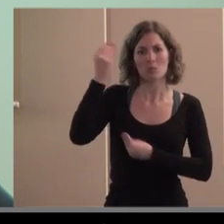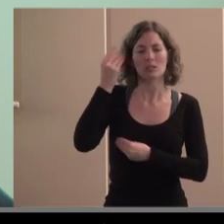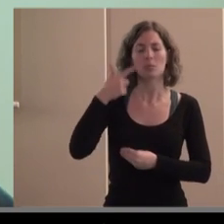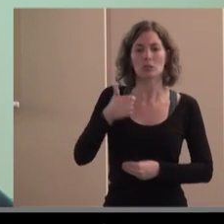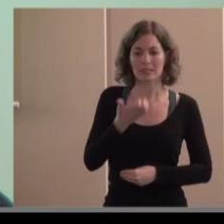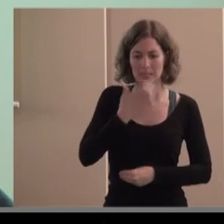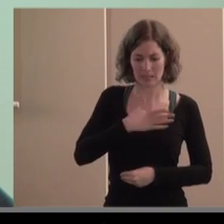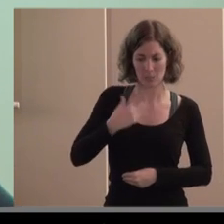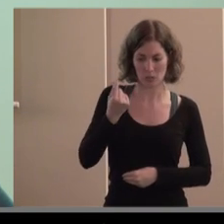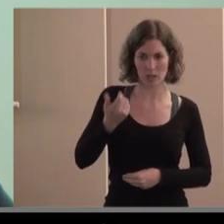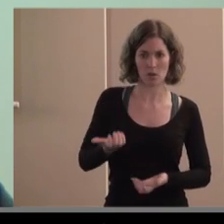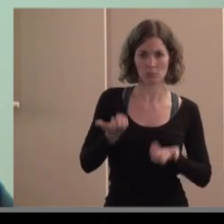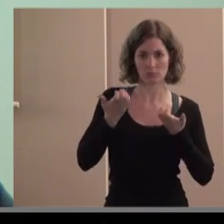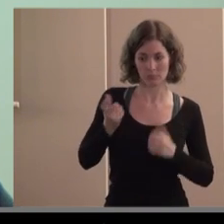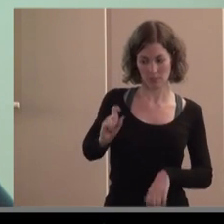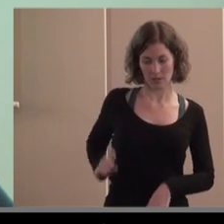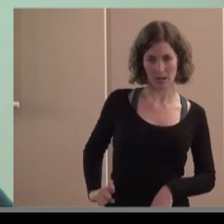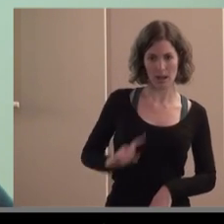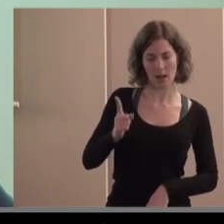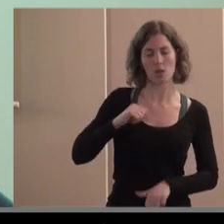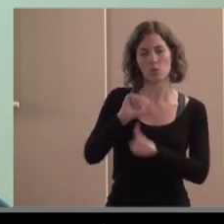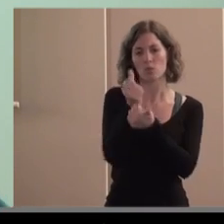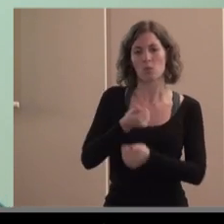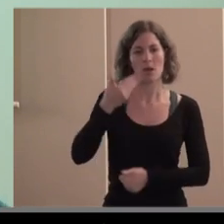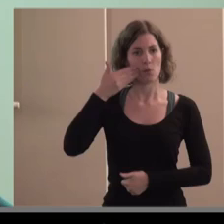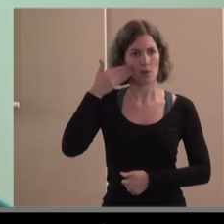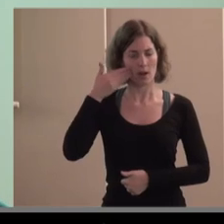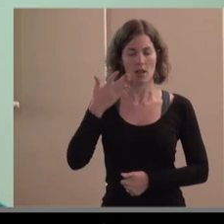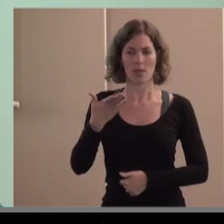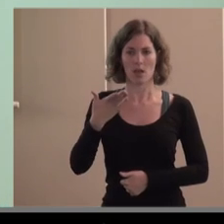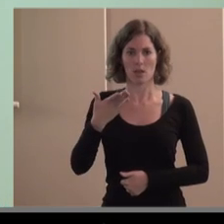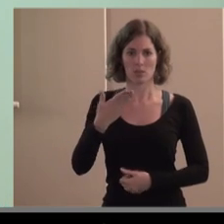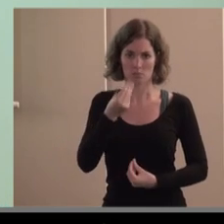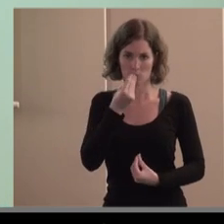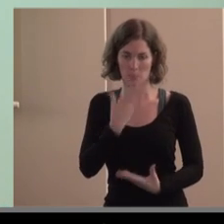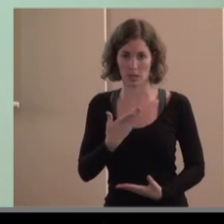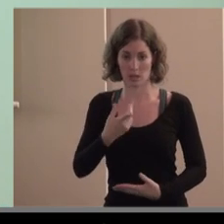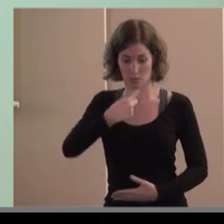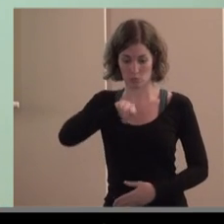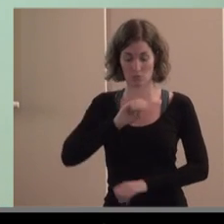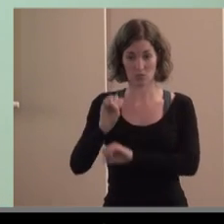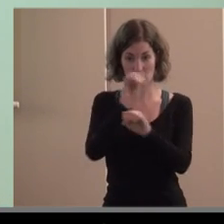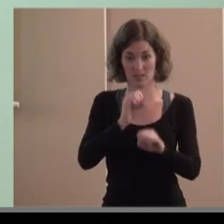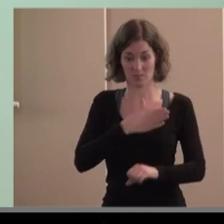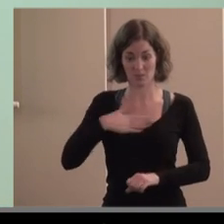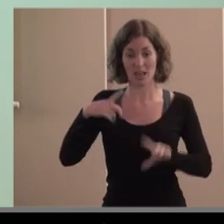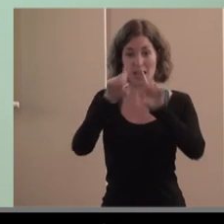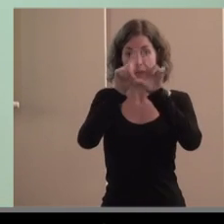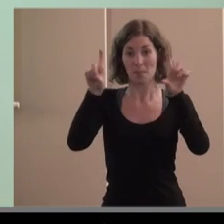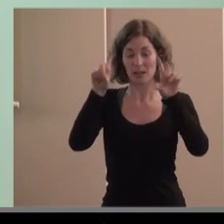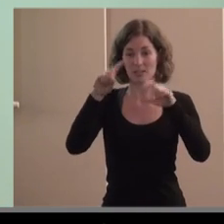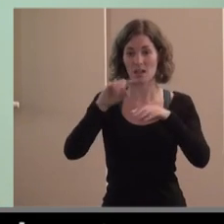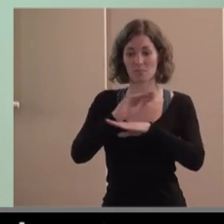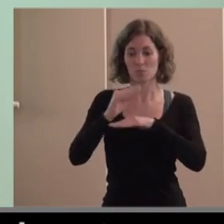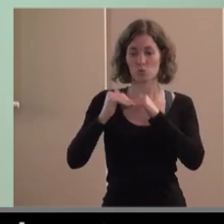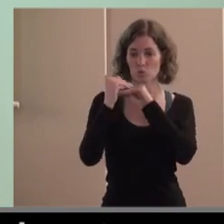socialmente responsable que se llama de ganar dinero y esa es la que defendemos y es una empresa sostenible que significa que llega